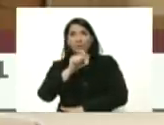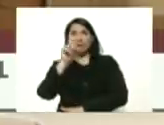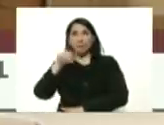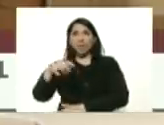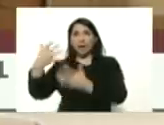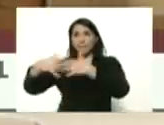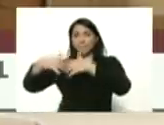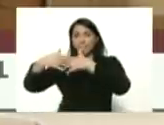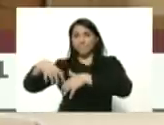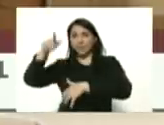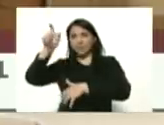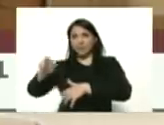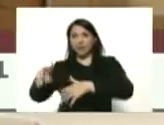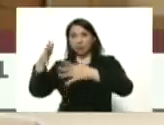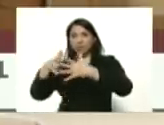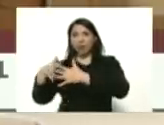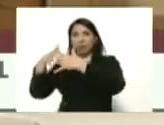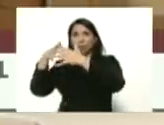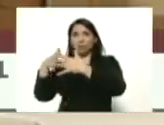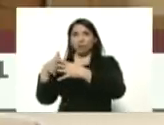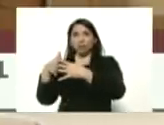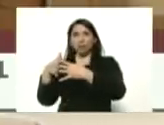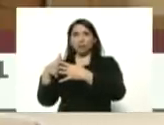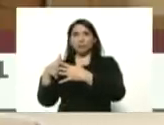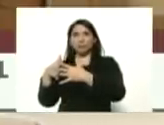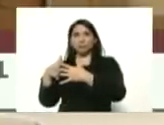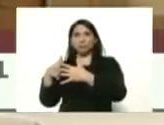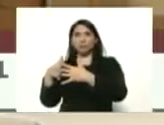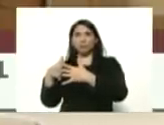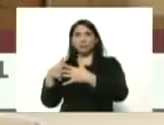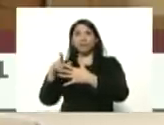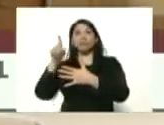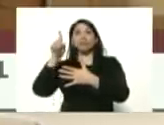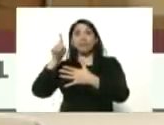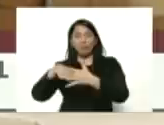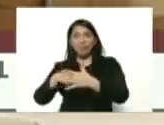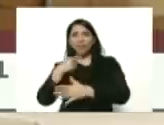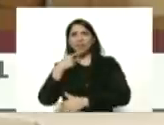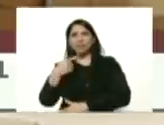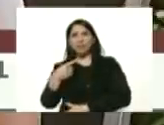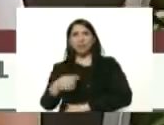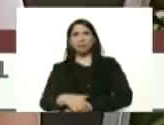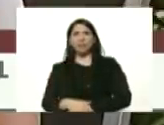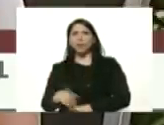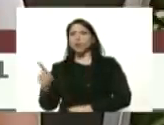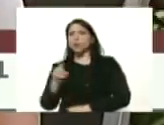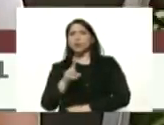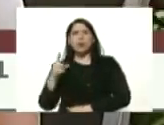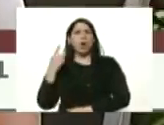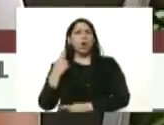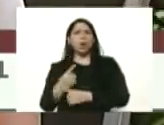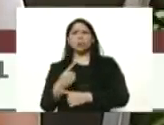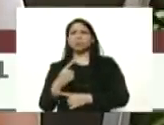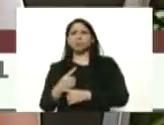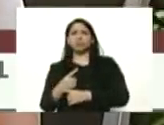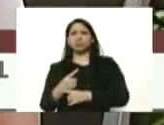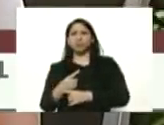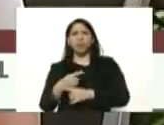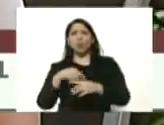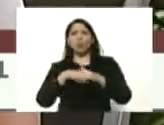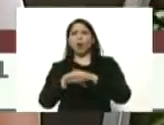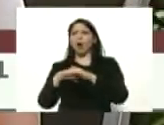empresario en los estados unidos de norteamérica también decía que no había que guardar